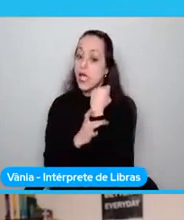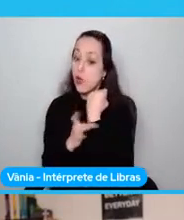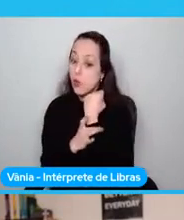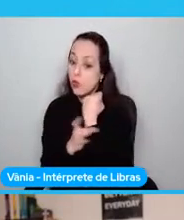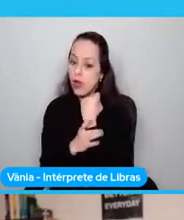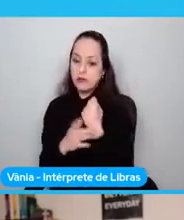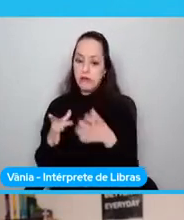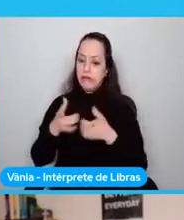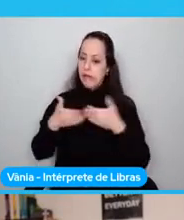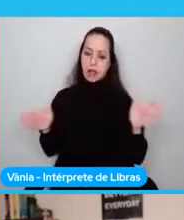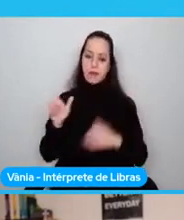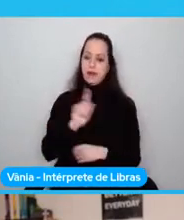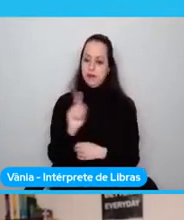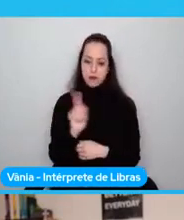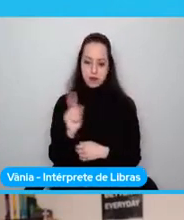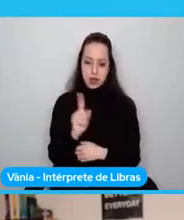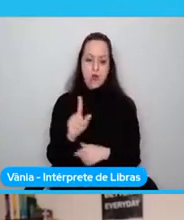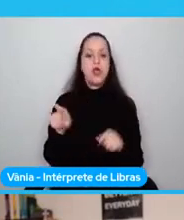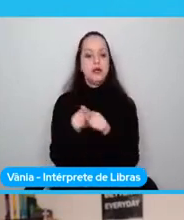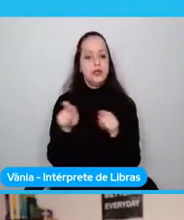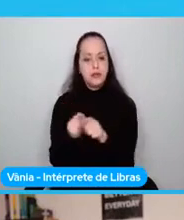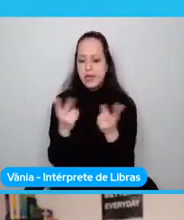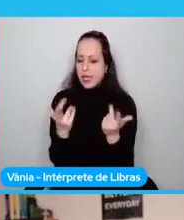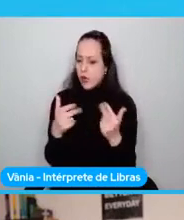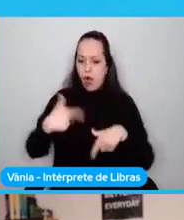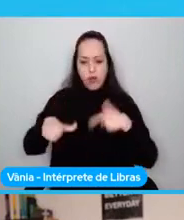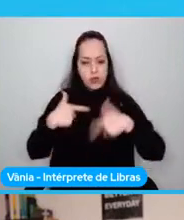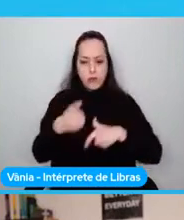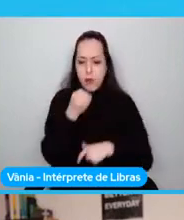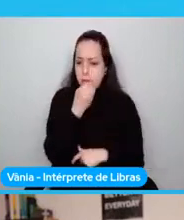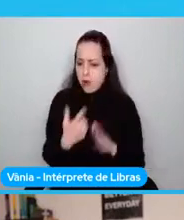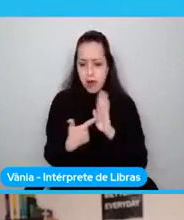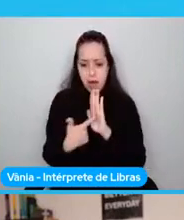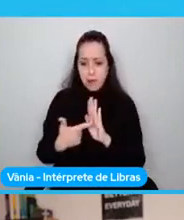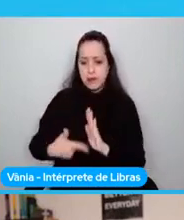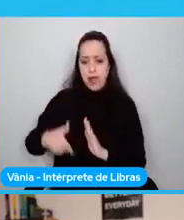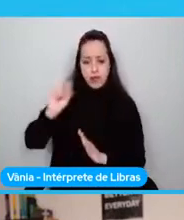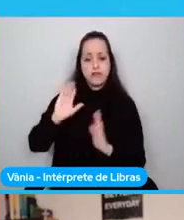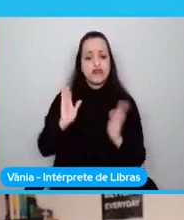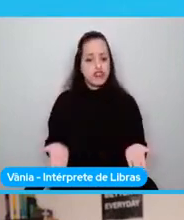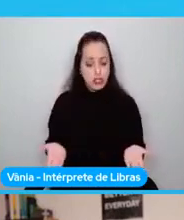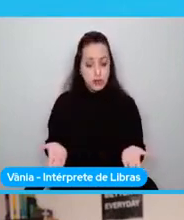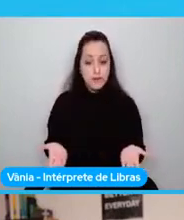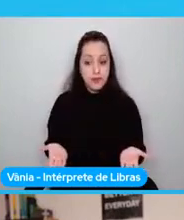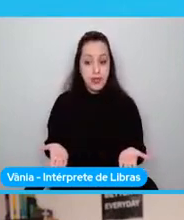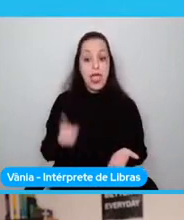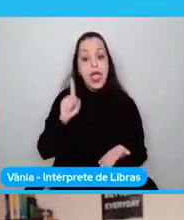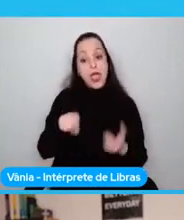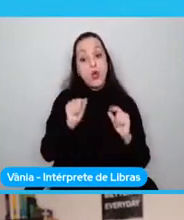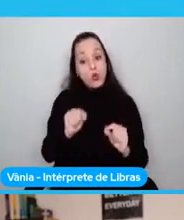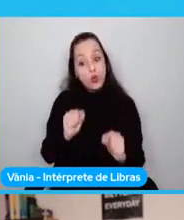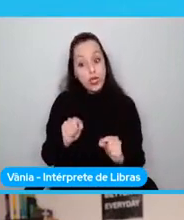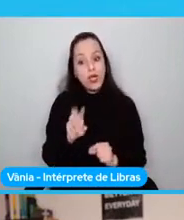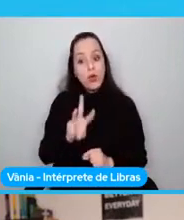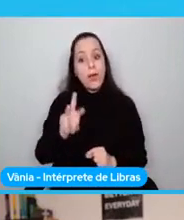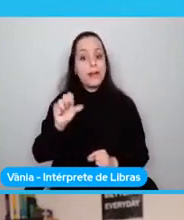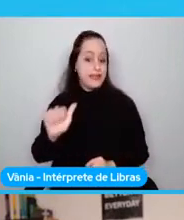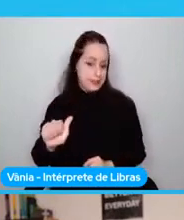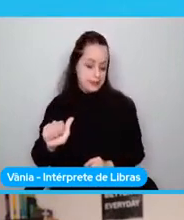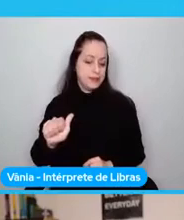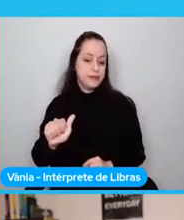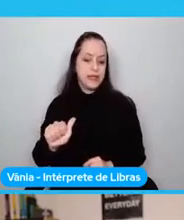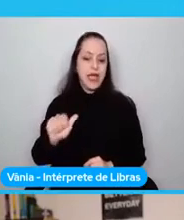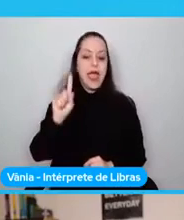al mismo tiempo te va a dar el rendimiento que hablamos en la presentación anterior. Está la parte de que WebAssembly no busca